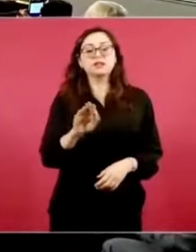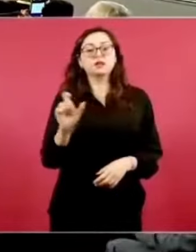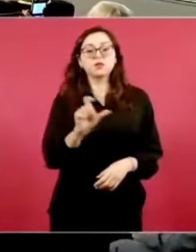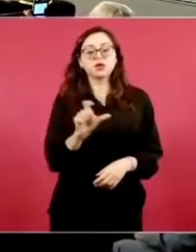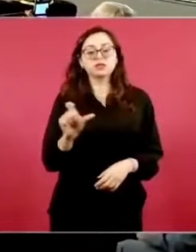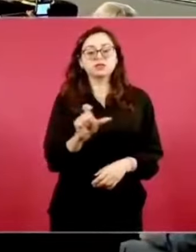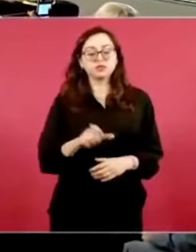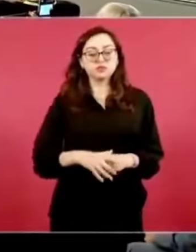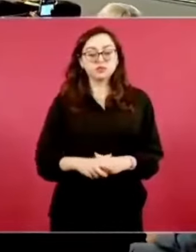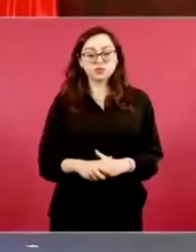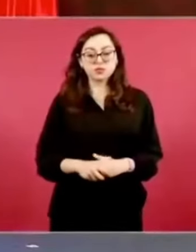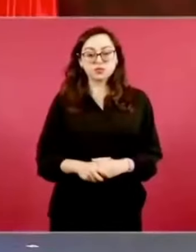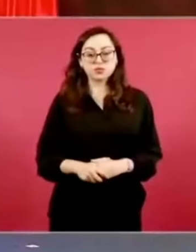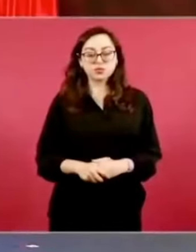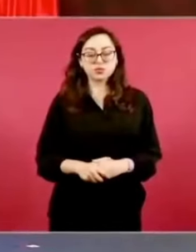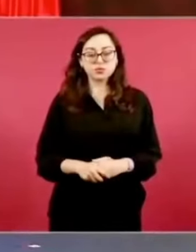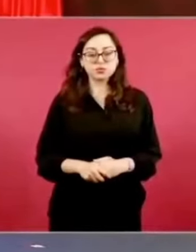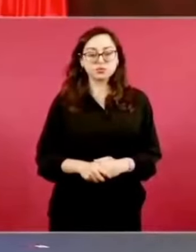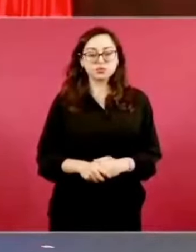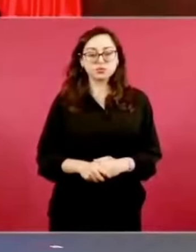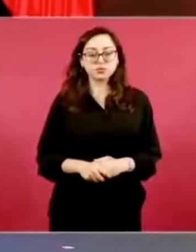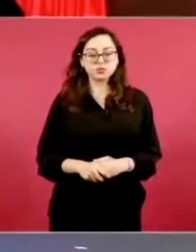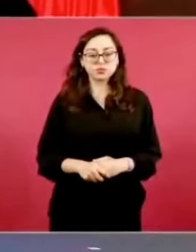de 2014.